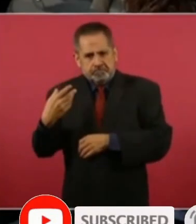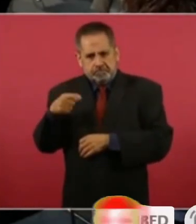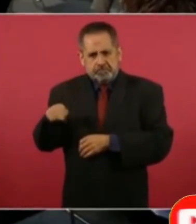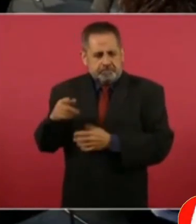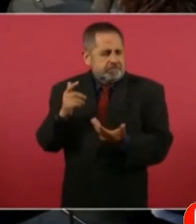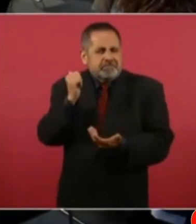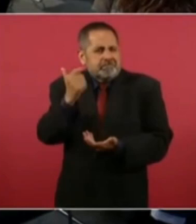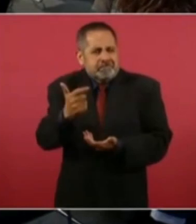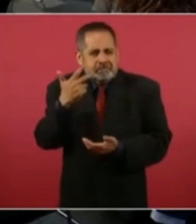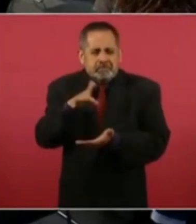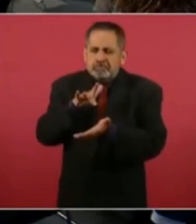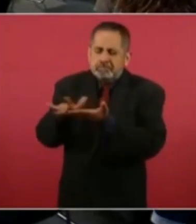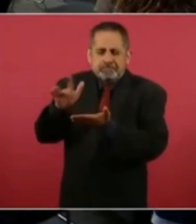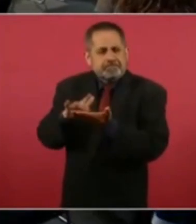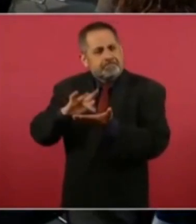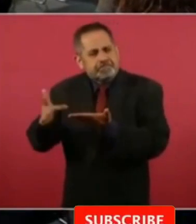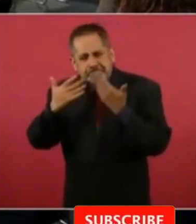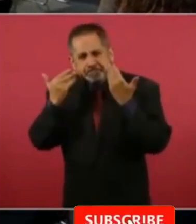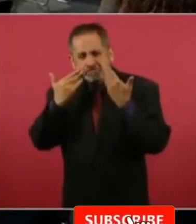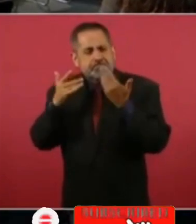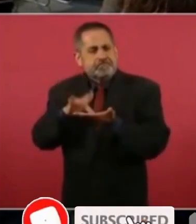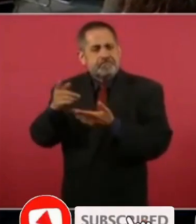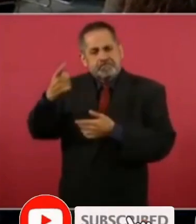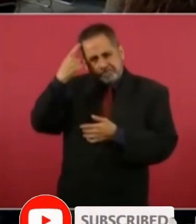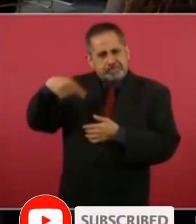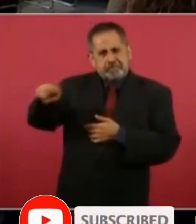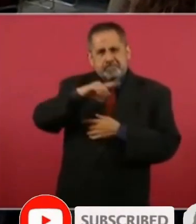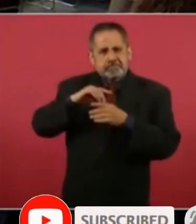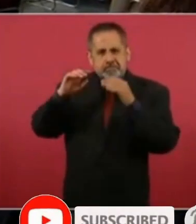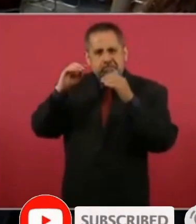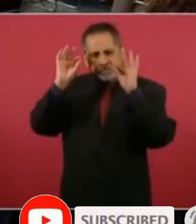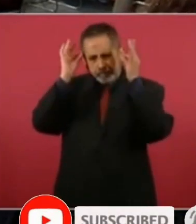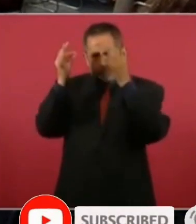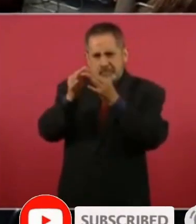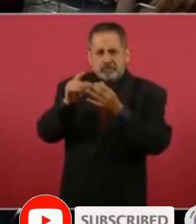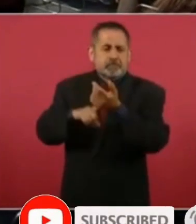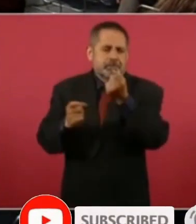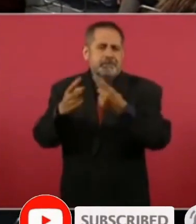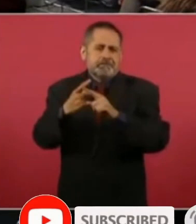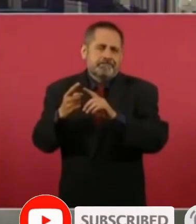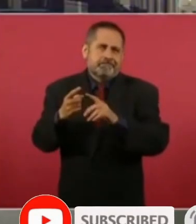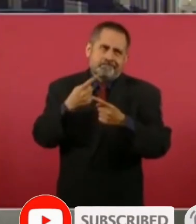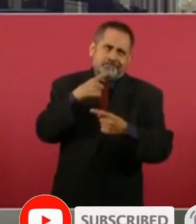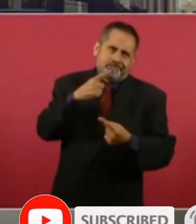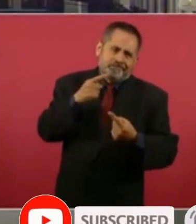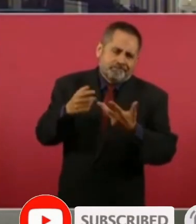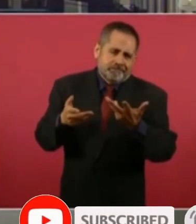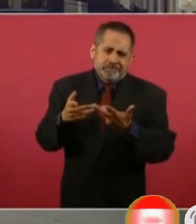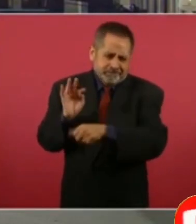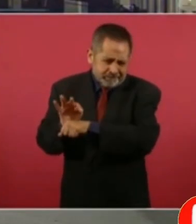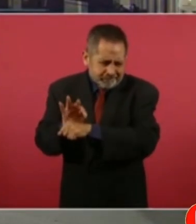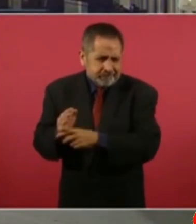Ese tipo de situaciones desde los consulados que, desde donde siguen existiendo quejas. Y por otro lado, Presidente,